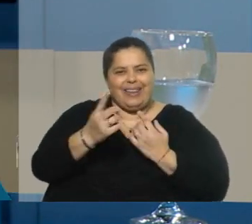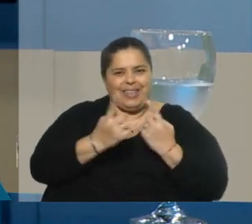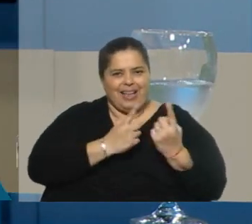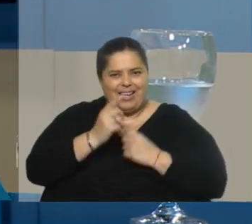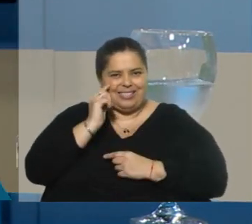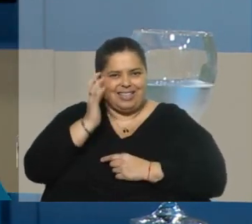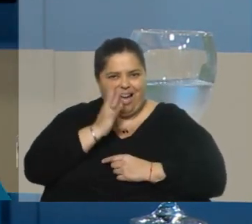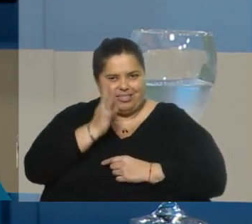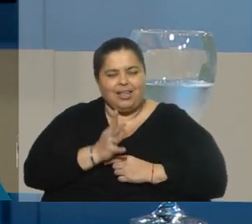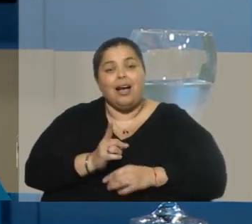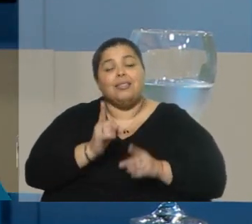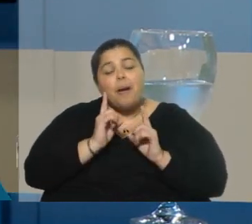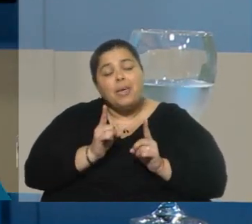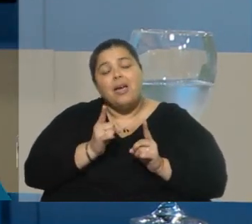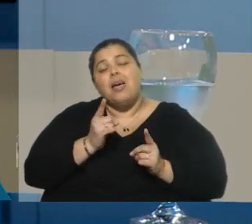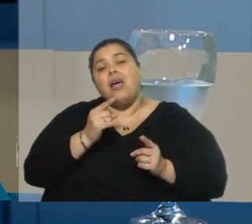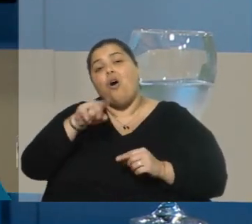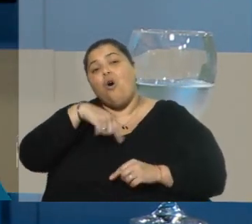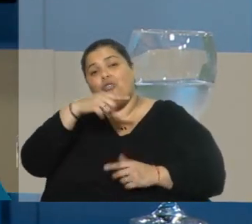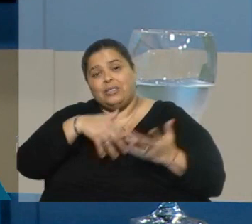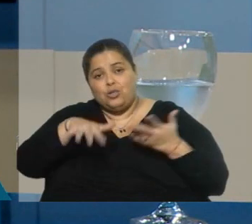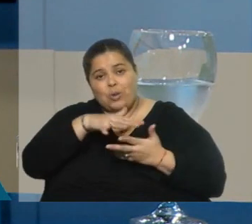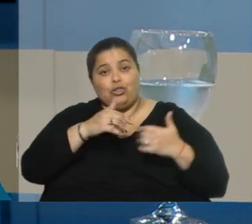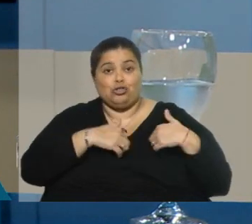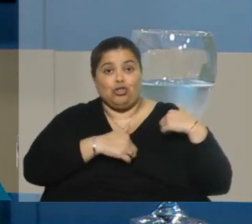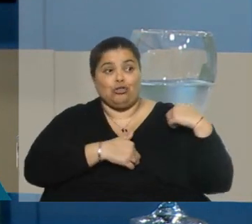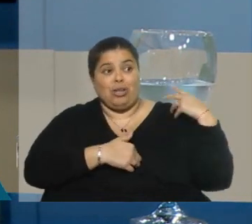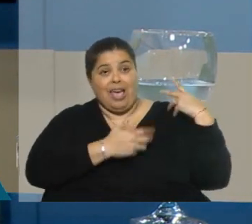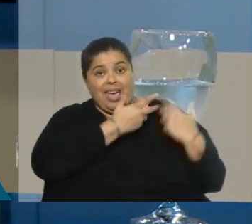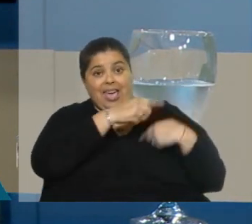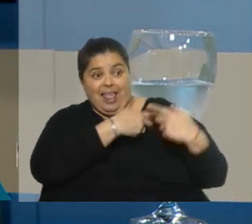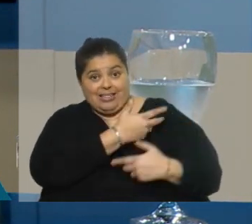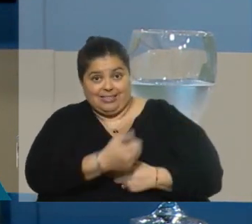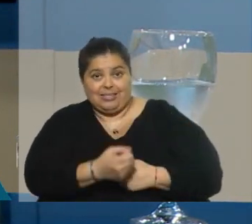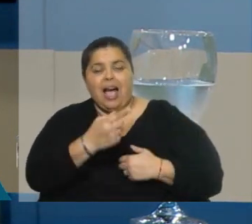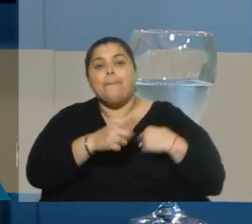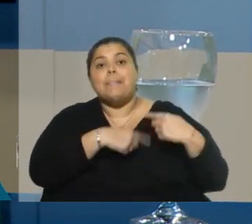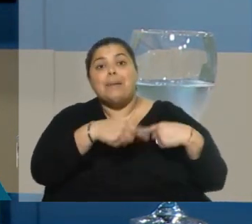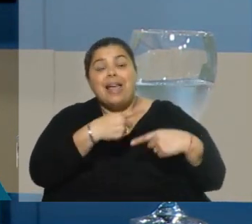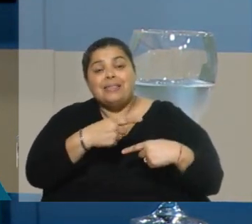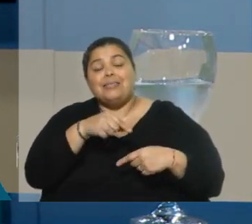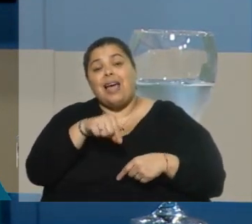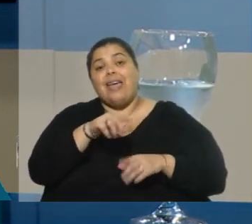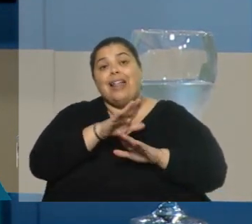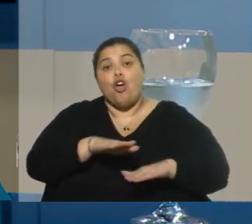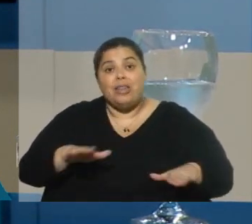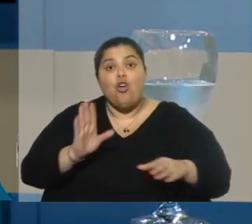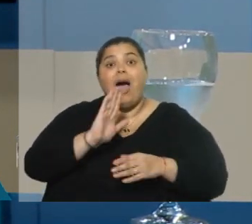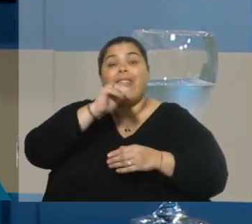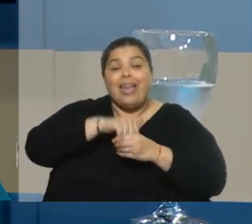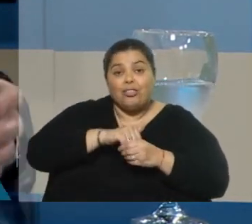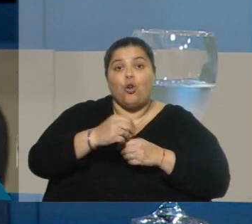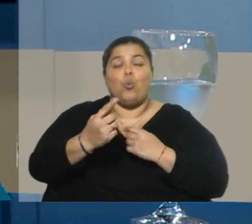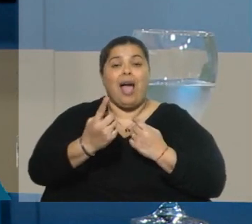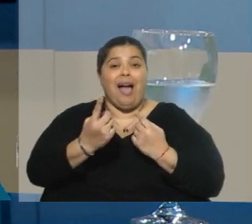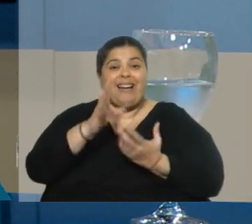algo que nos preocupa mucho, que es una situación que heredamos, que es la permanencia de los niños en las clínicas psiquiátricas después del alta. Eso vulnera sus derechos.